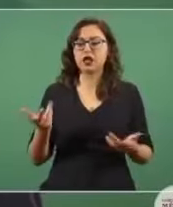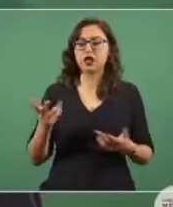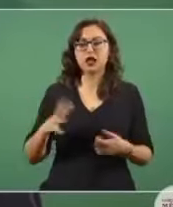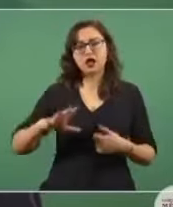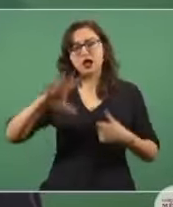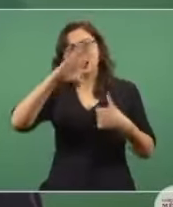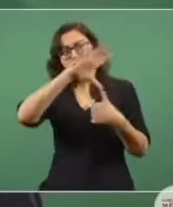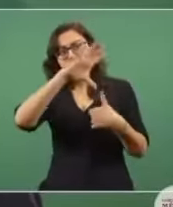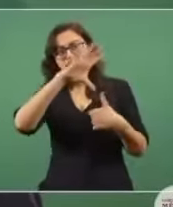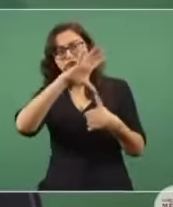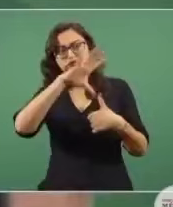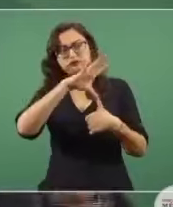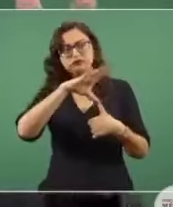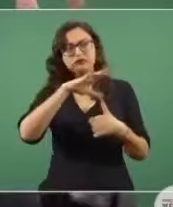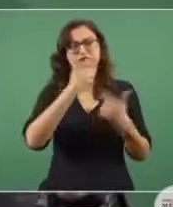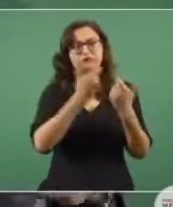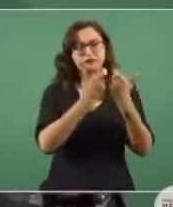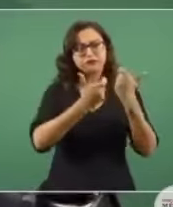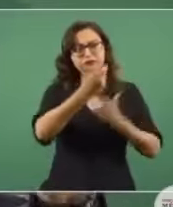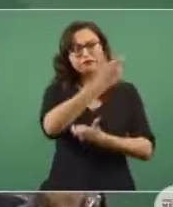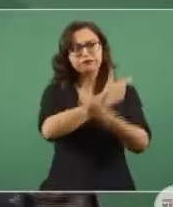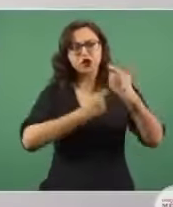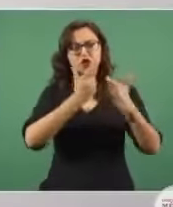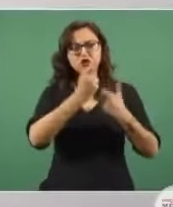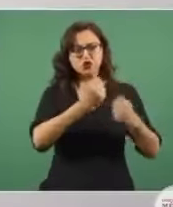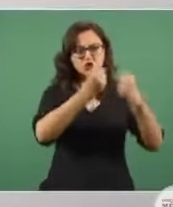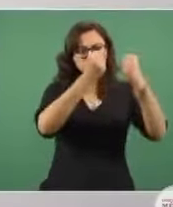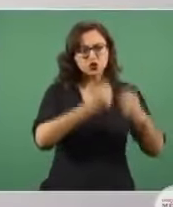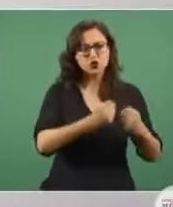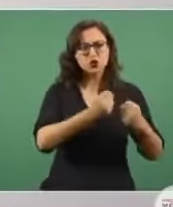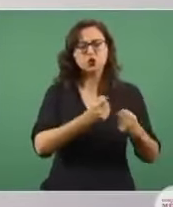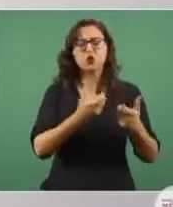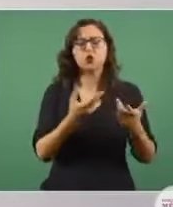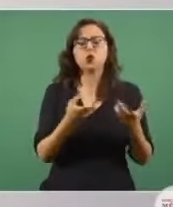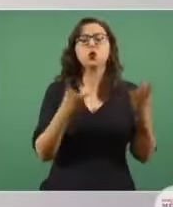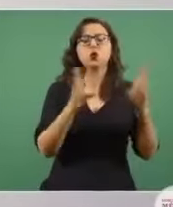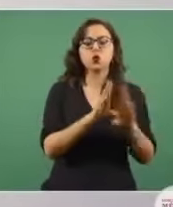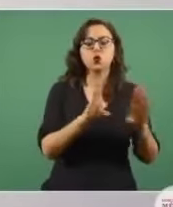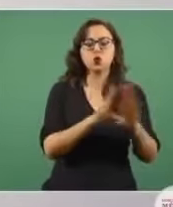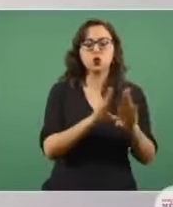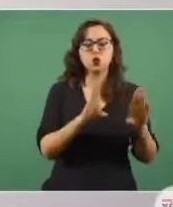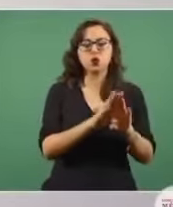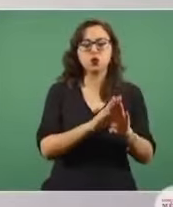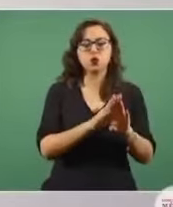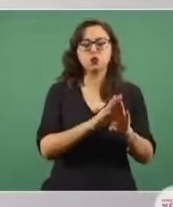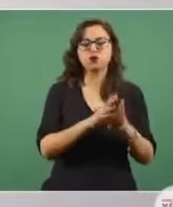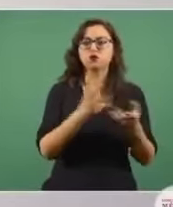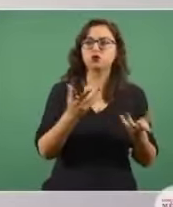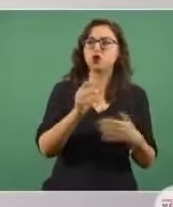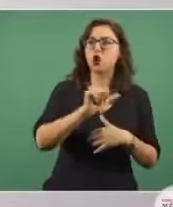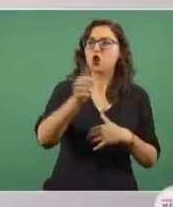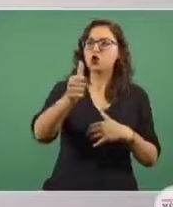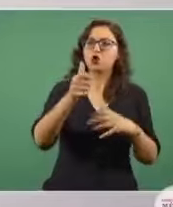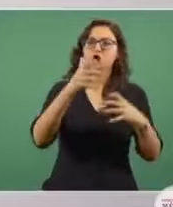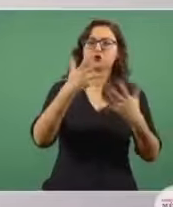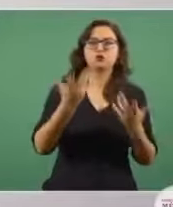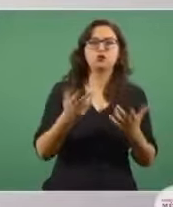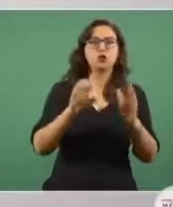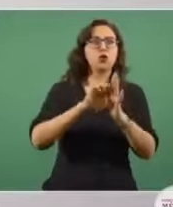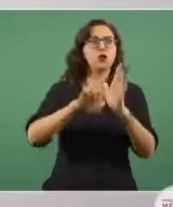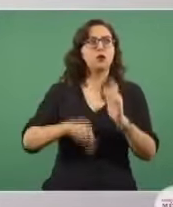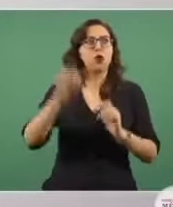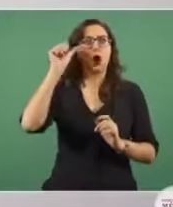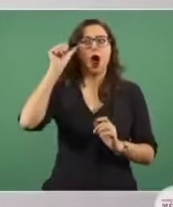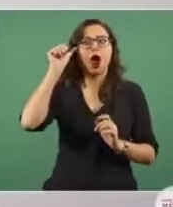con relación al avance de otras regiones, de Asia,